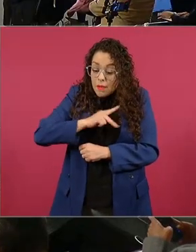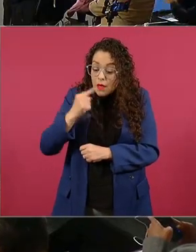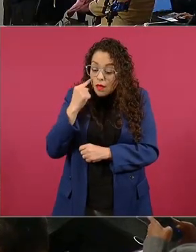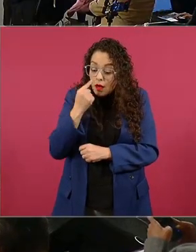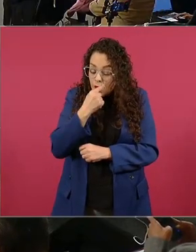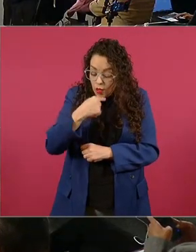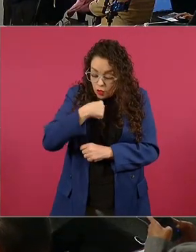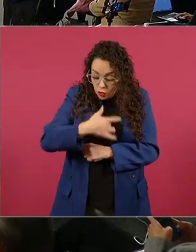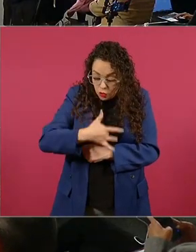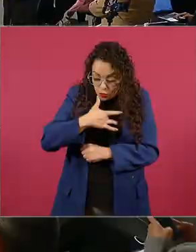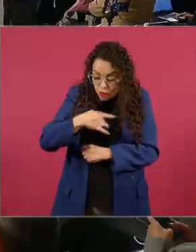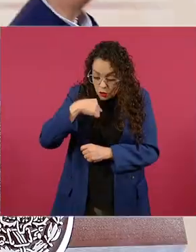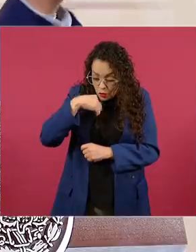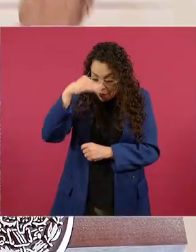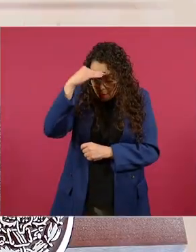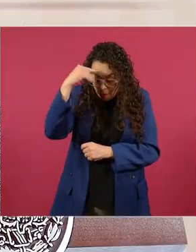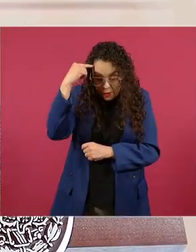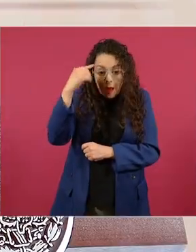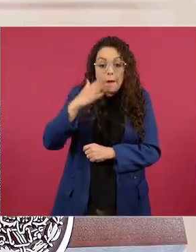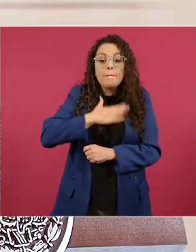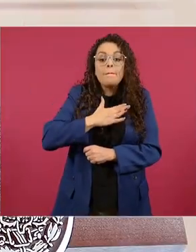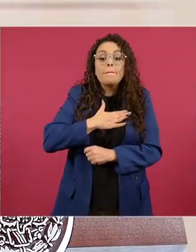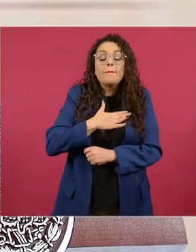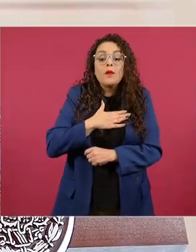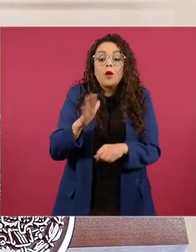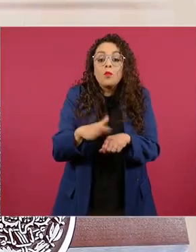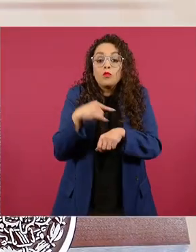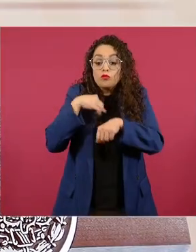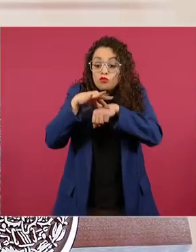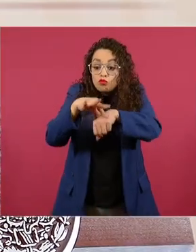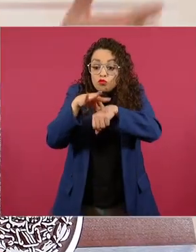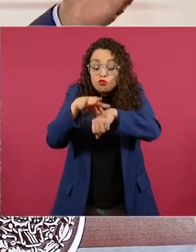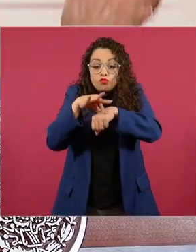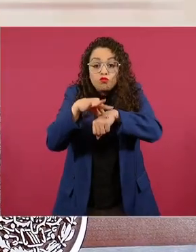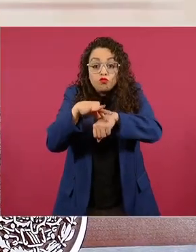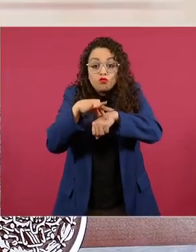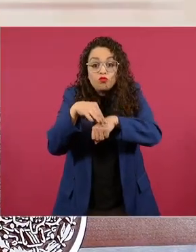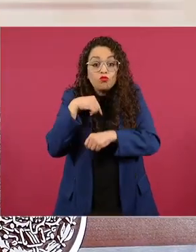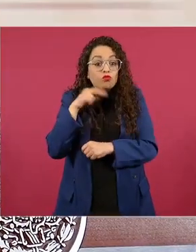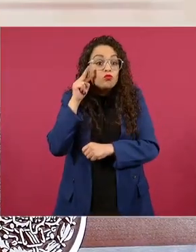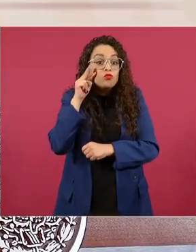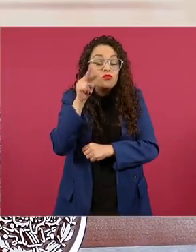siempre me han sacado adelante la gente